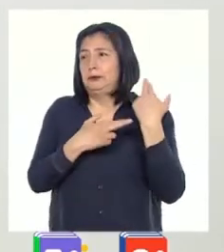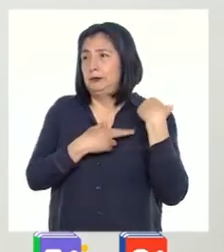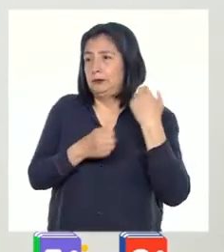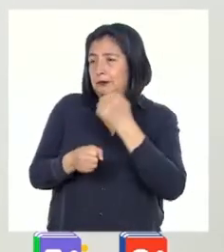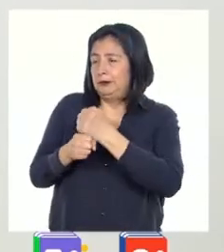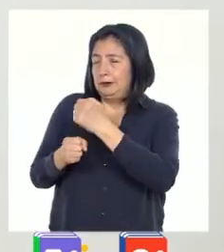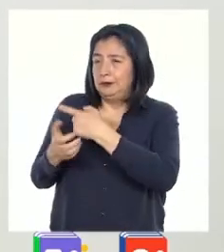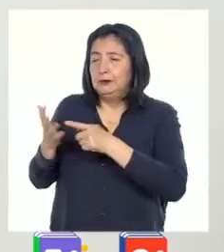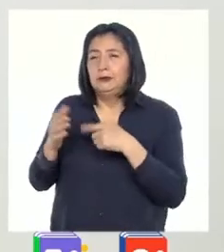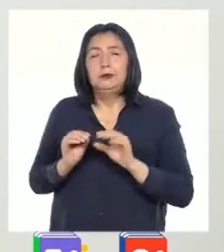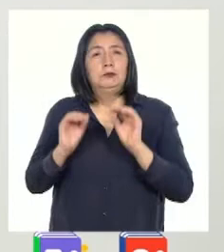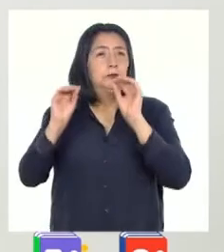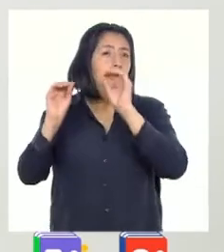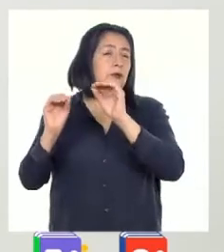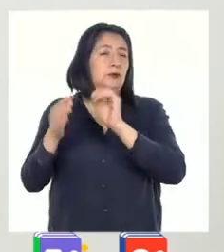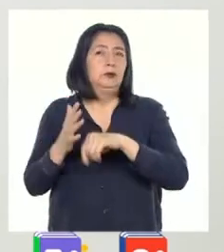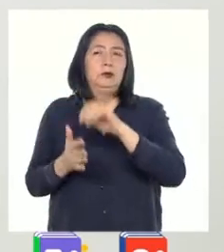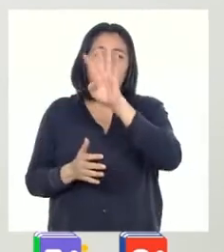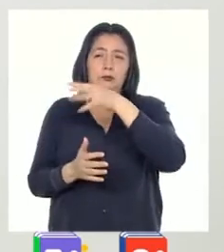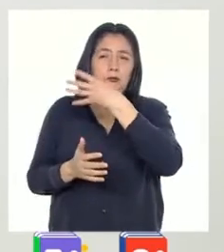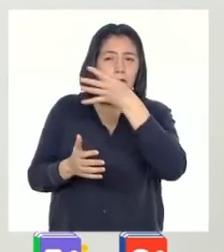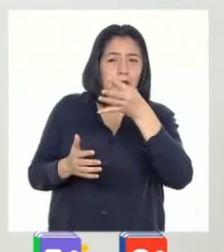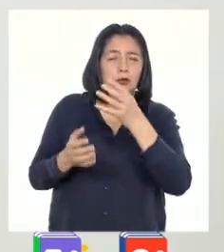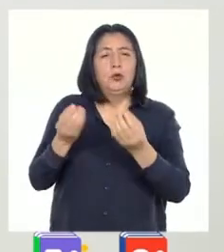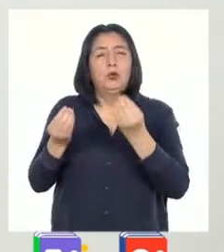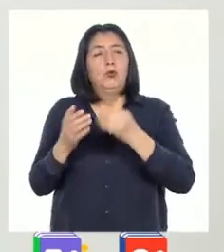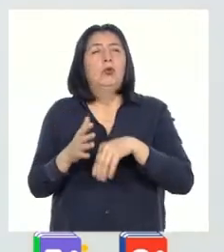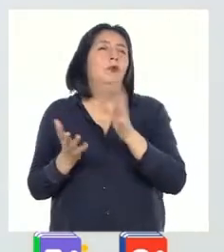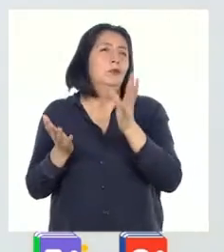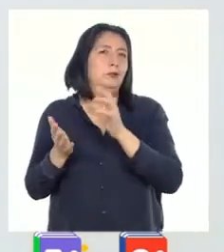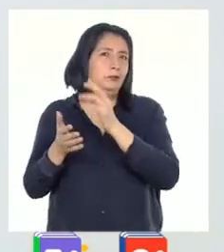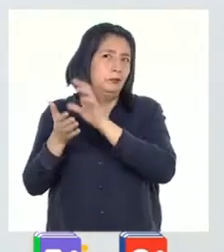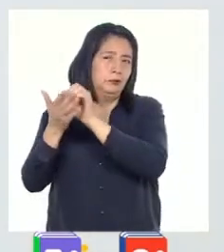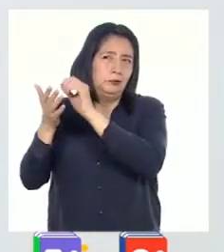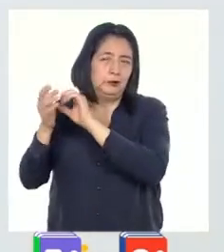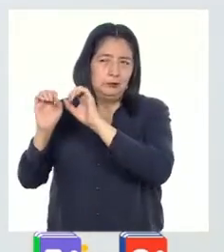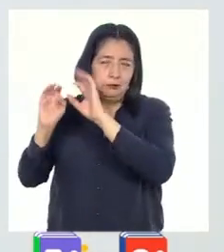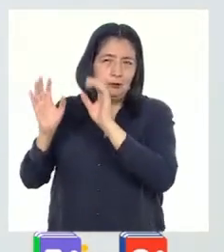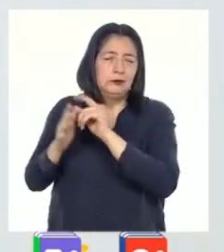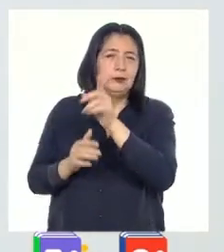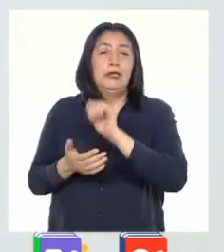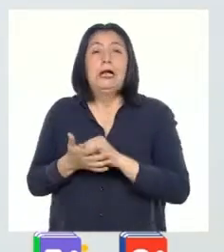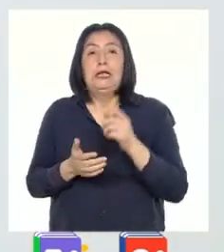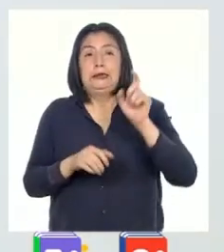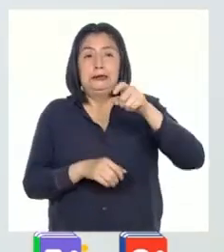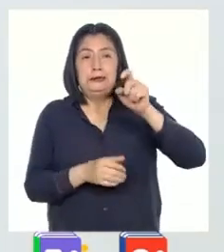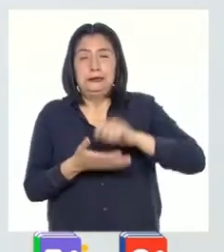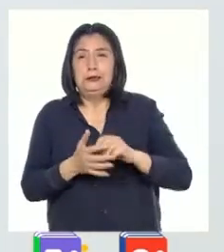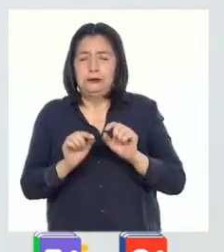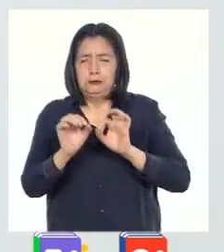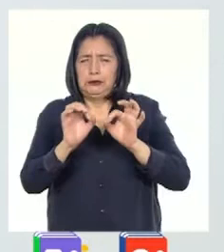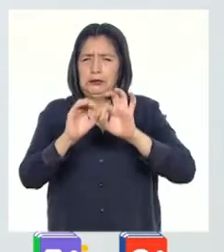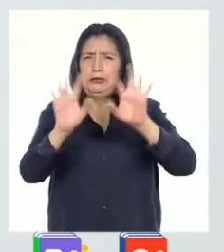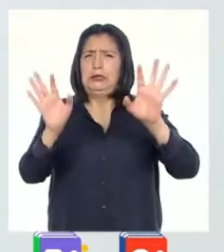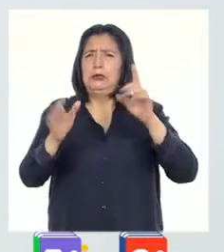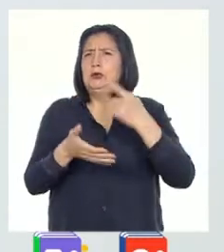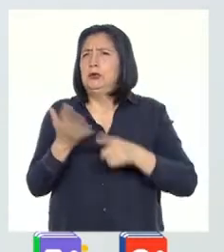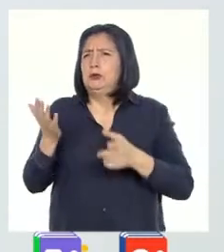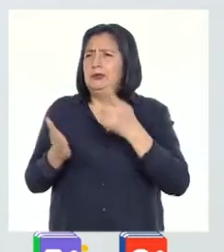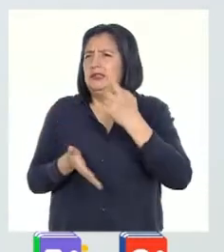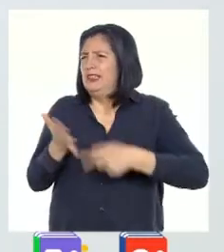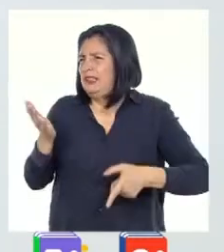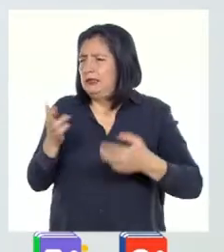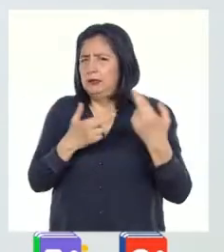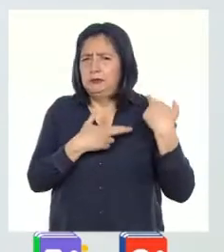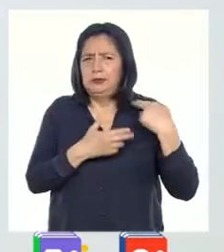que puede quedar plasmado en un horario o en un calendario. Lo que necesitamos es tener claridad sobre todas las